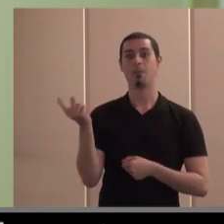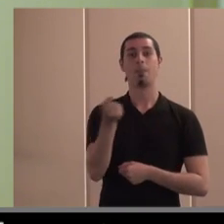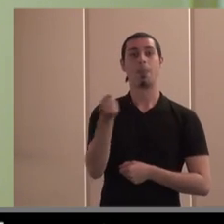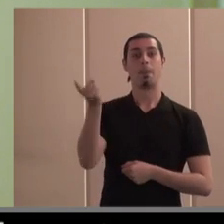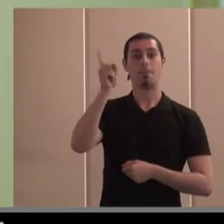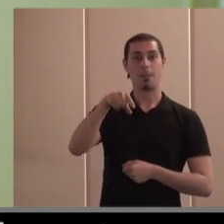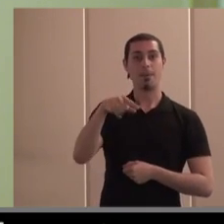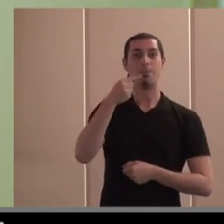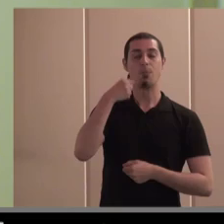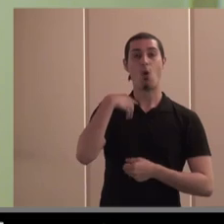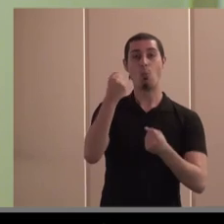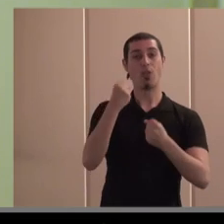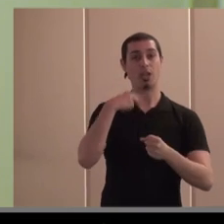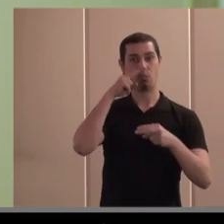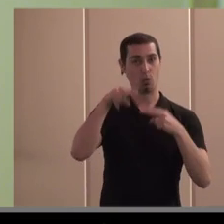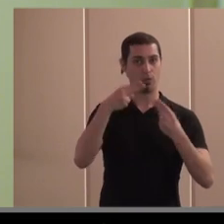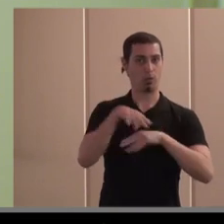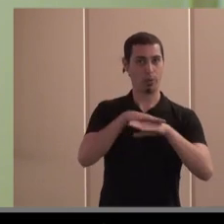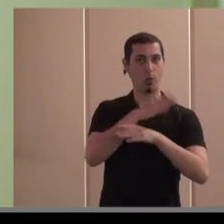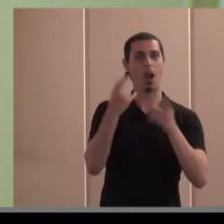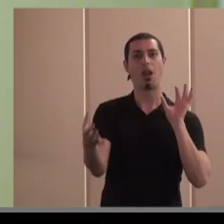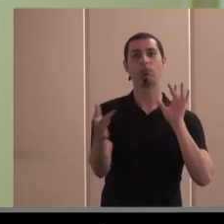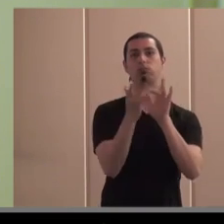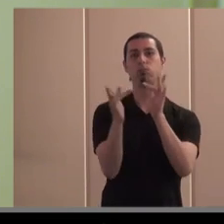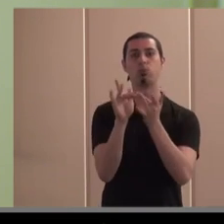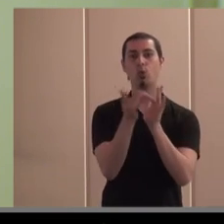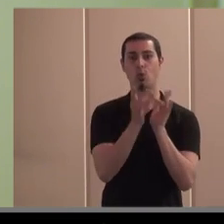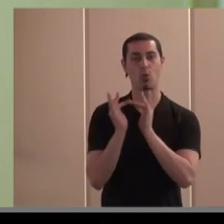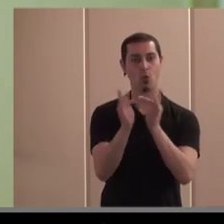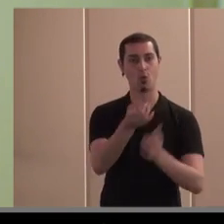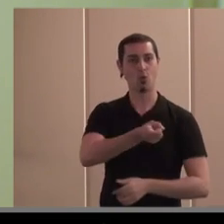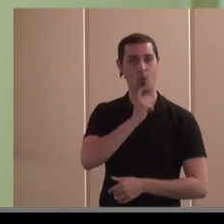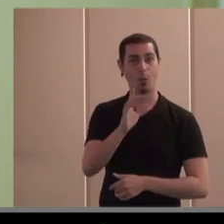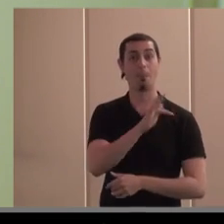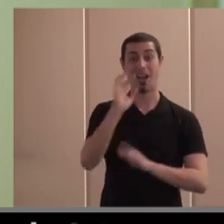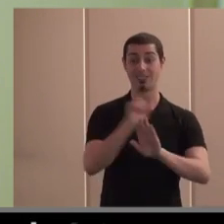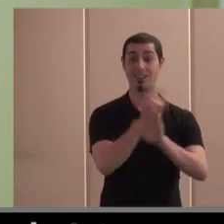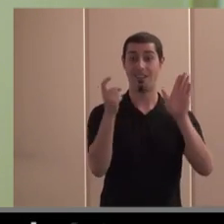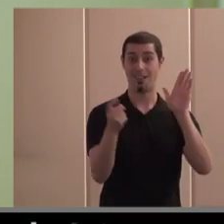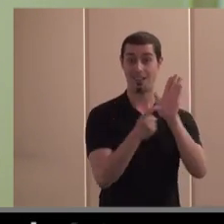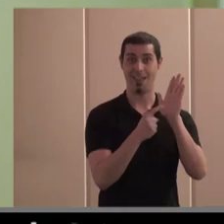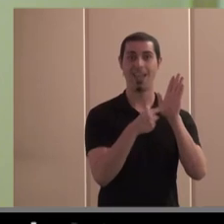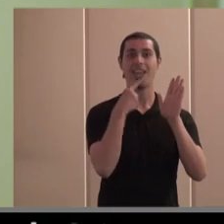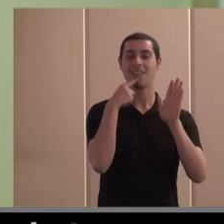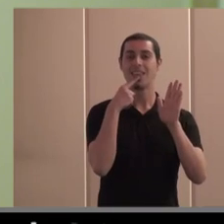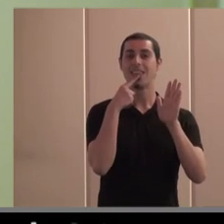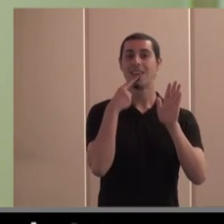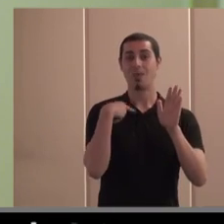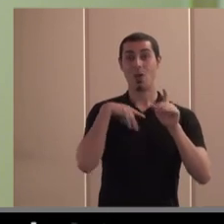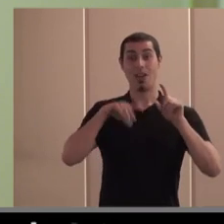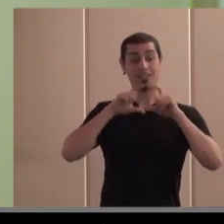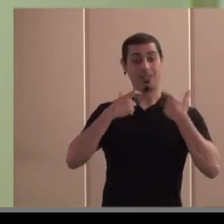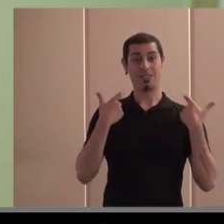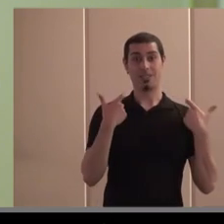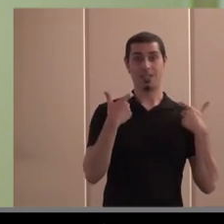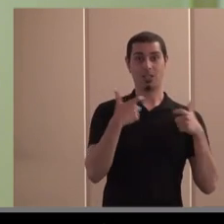cómo tienen que los poderes públicos relacionarse con este tipo de entidades y, sobre todo, es una ley que pone en valor la contribución de este sector